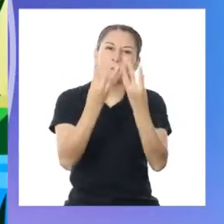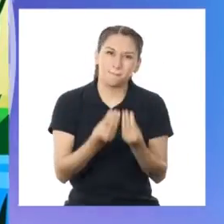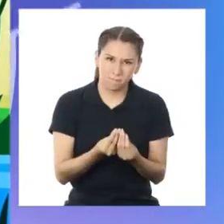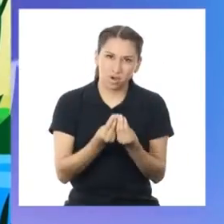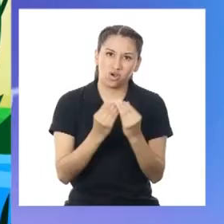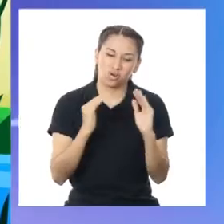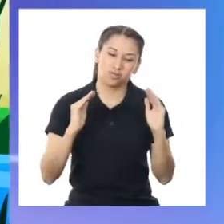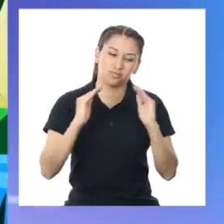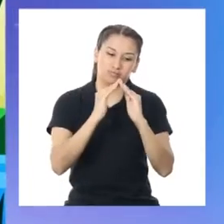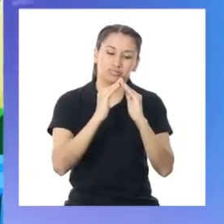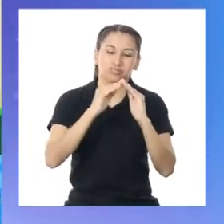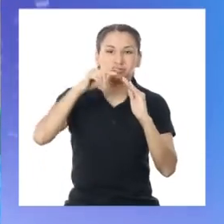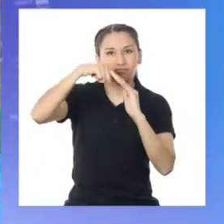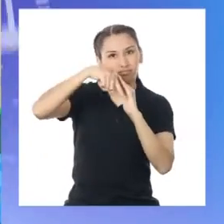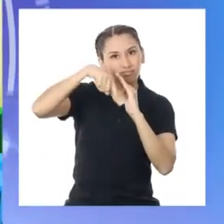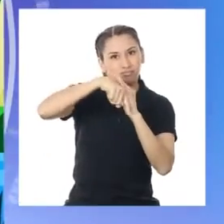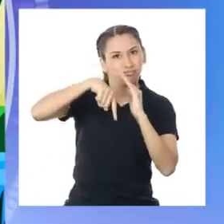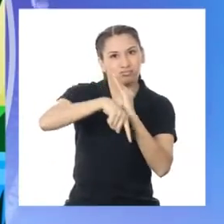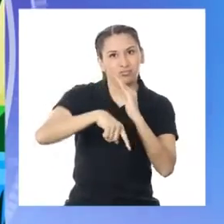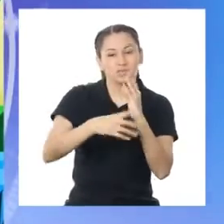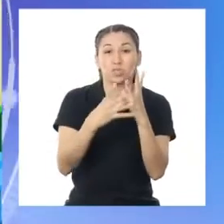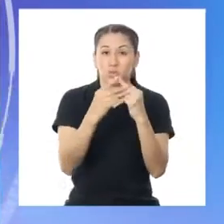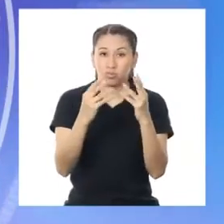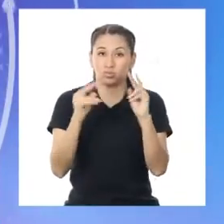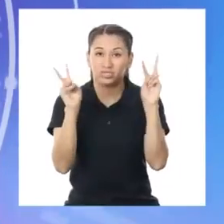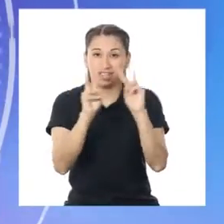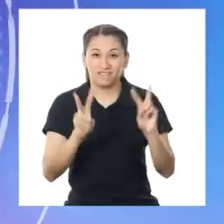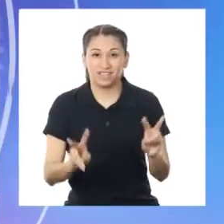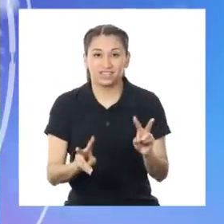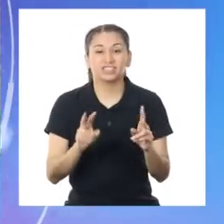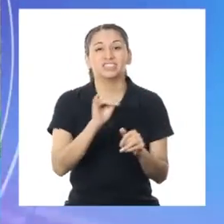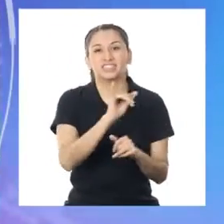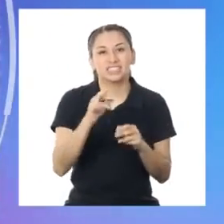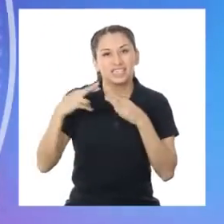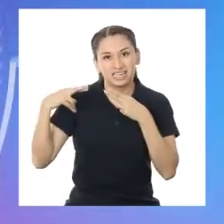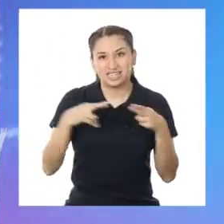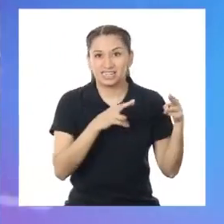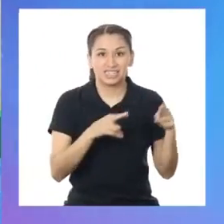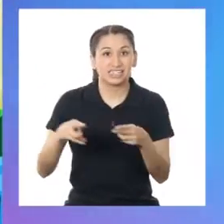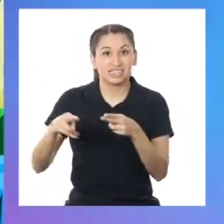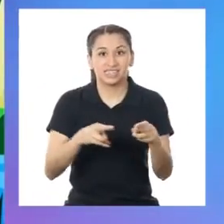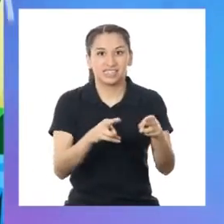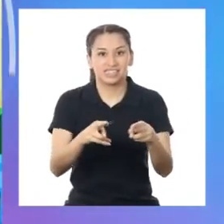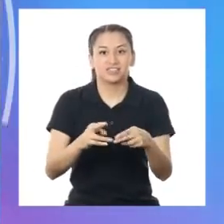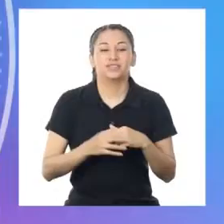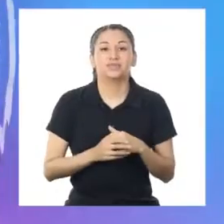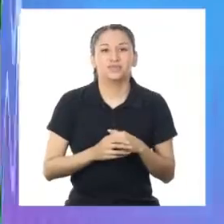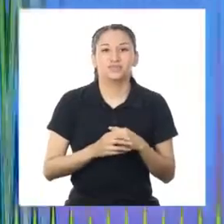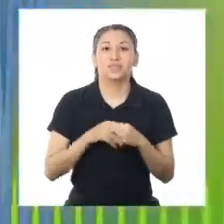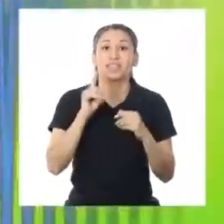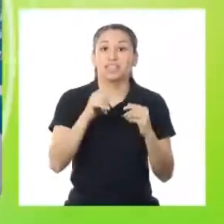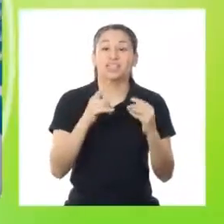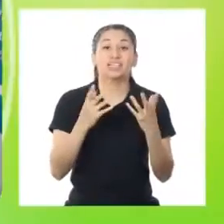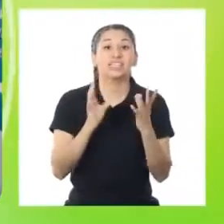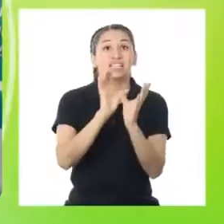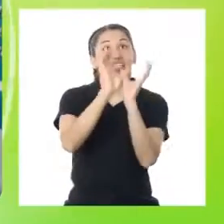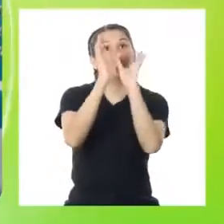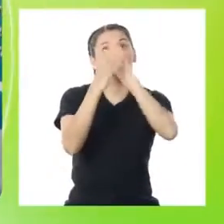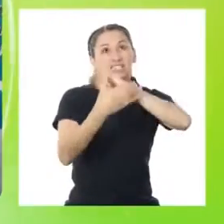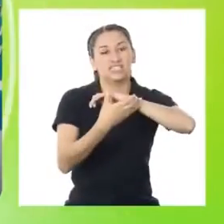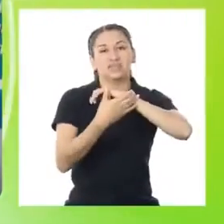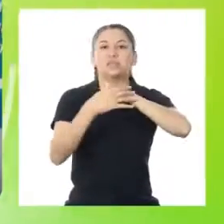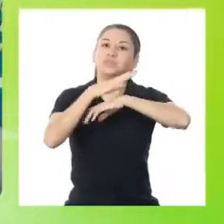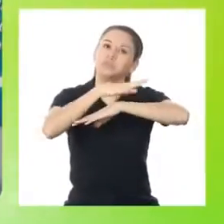elevadas, llanuras, con mucha vegetación y ríos. Con gran caudal, el clima es muy